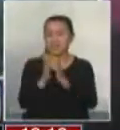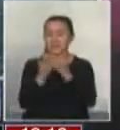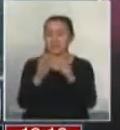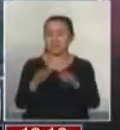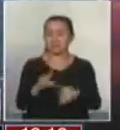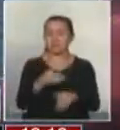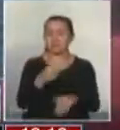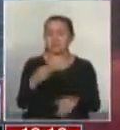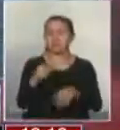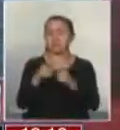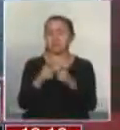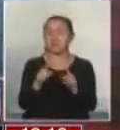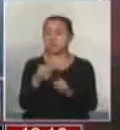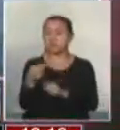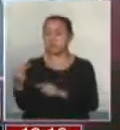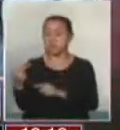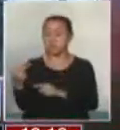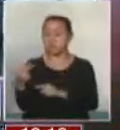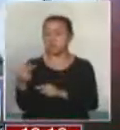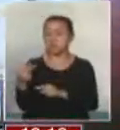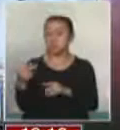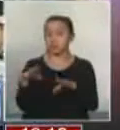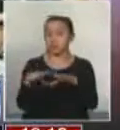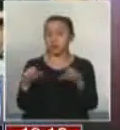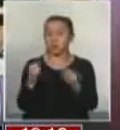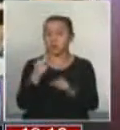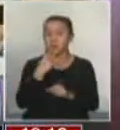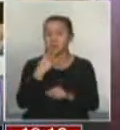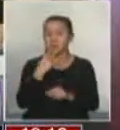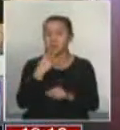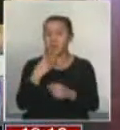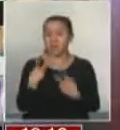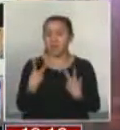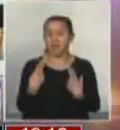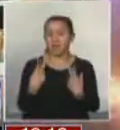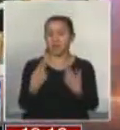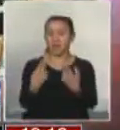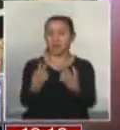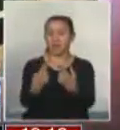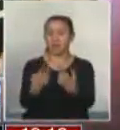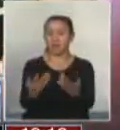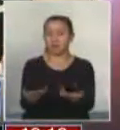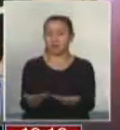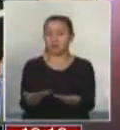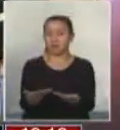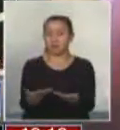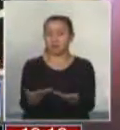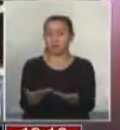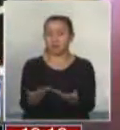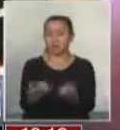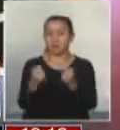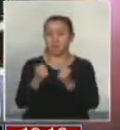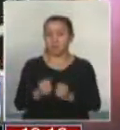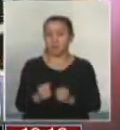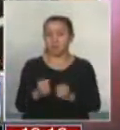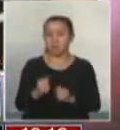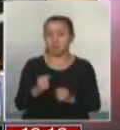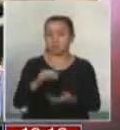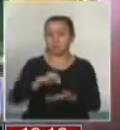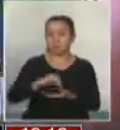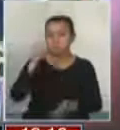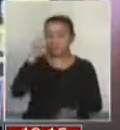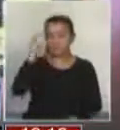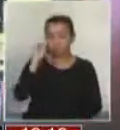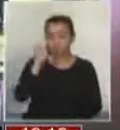o distinto sexo, ya sea al acuerdo de vida en pareja. Es decir, la posición que se ha planteado,